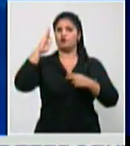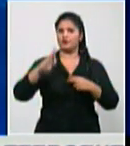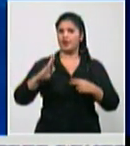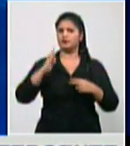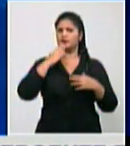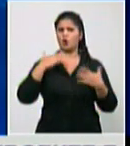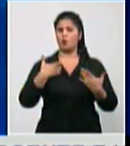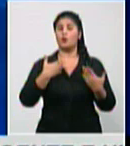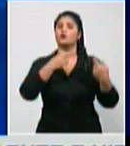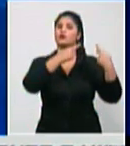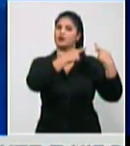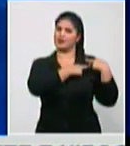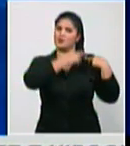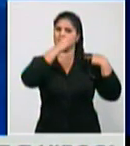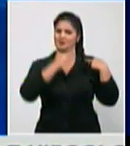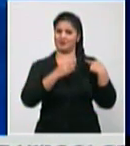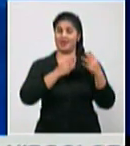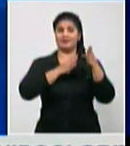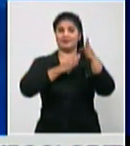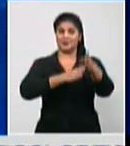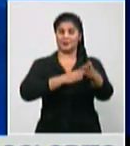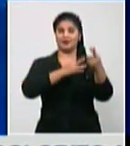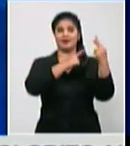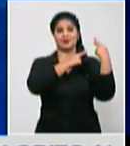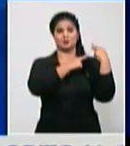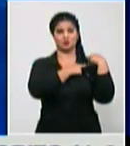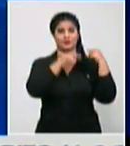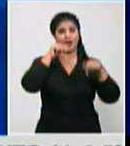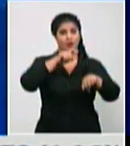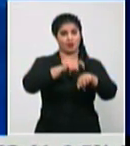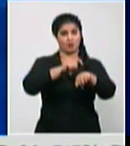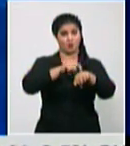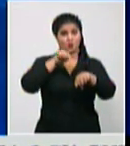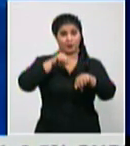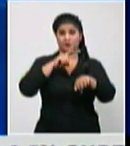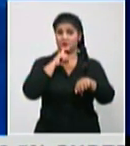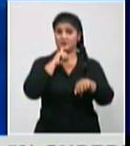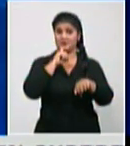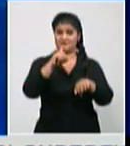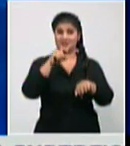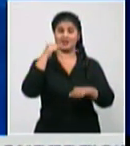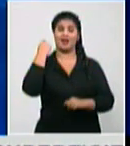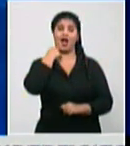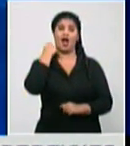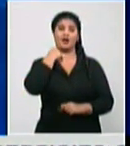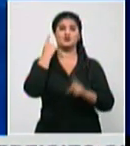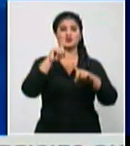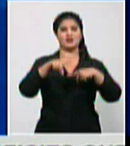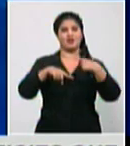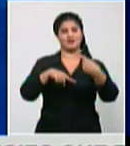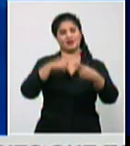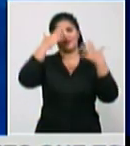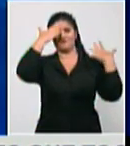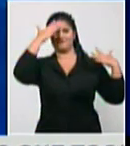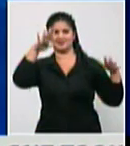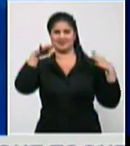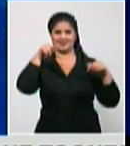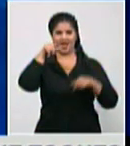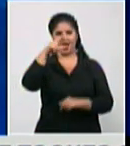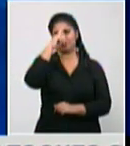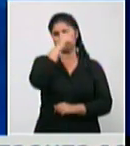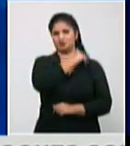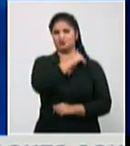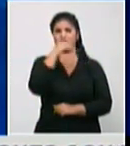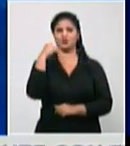pidiendo disciplina y responsabilidad en este nuevo 2021 felicitarlo a nombre de todo nuestro